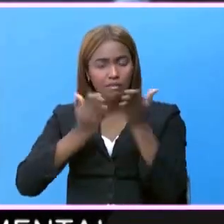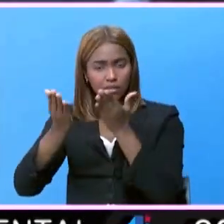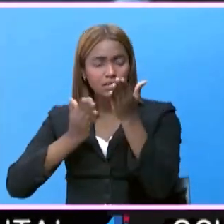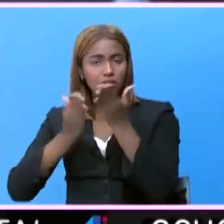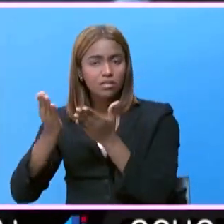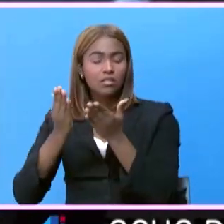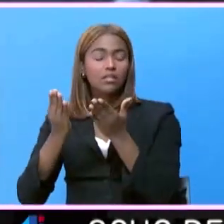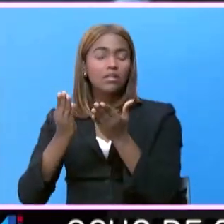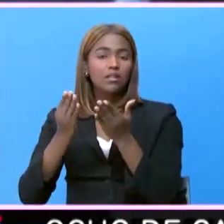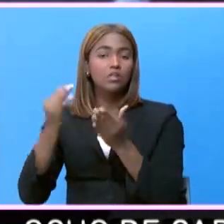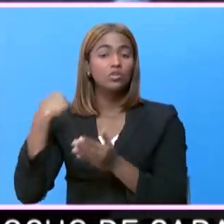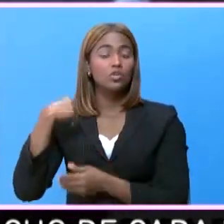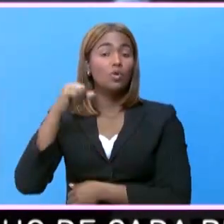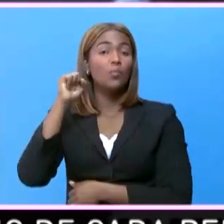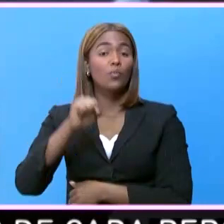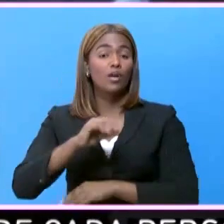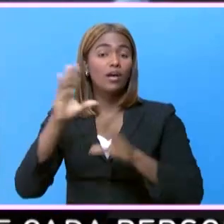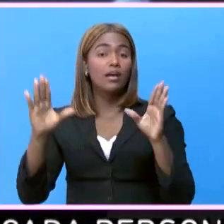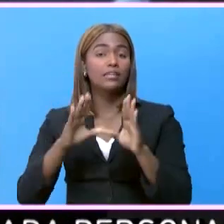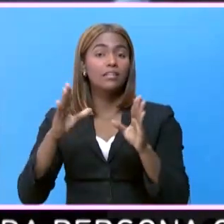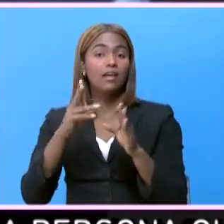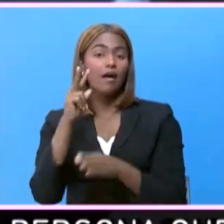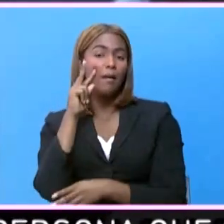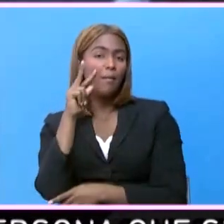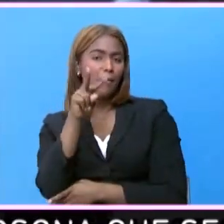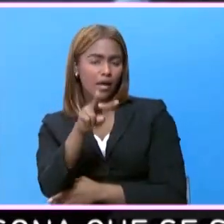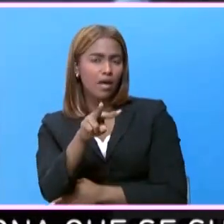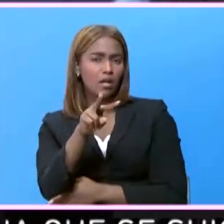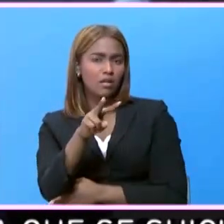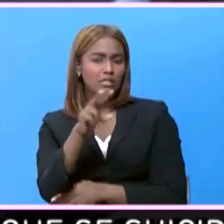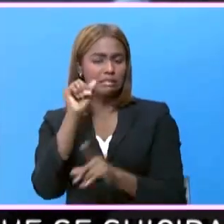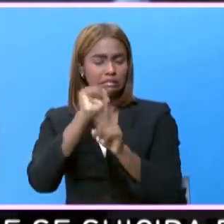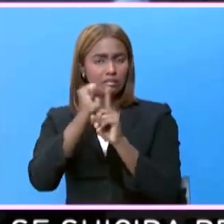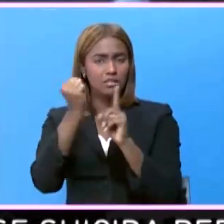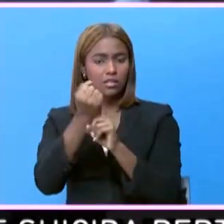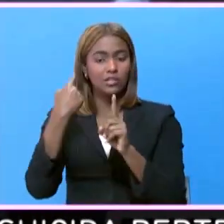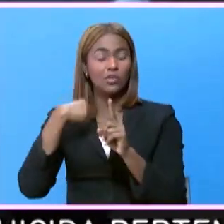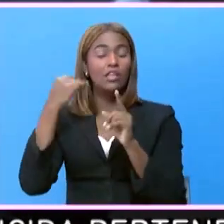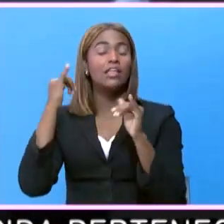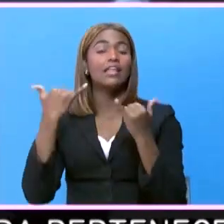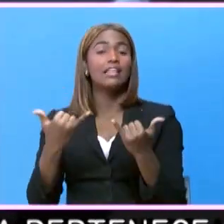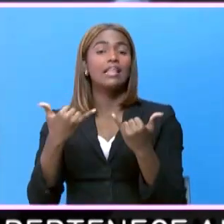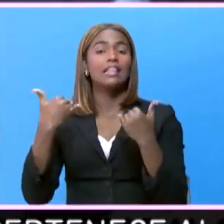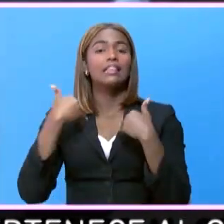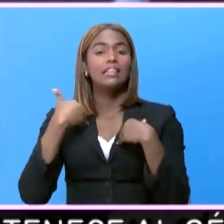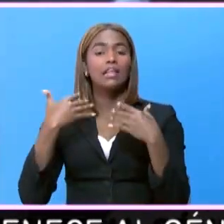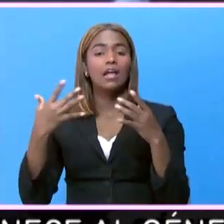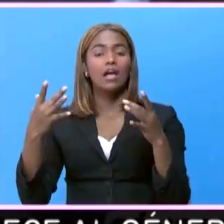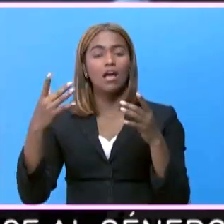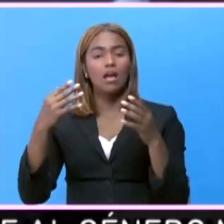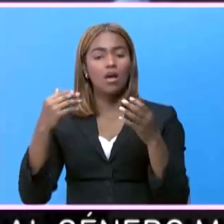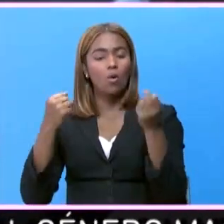nos veamos ante un panorama de que tenemos que estar empoderados de nuestros bienes y de